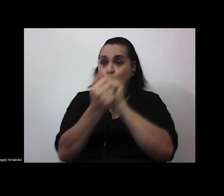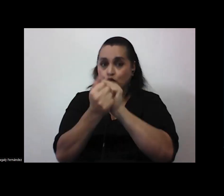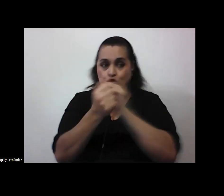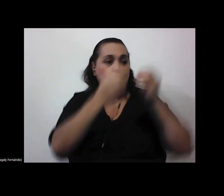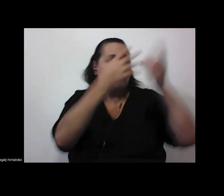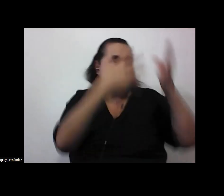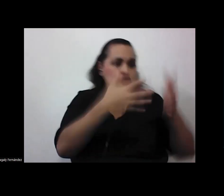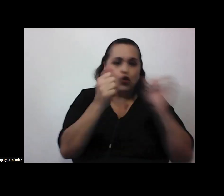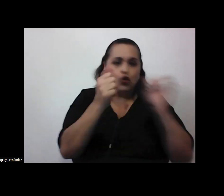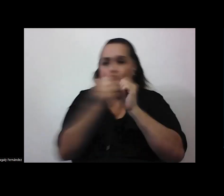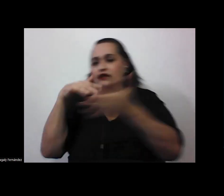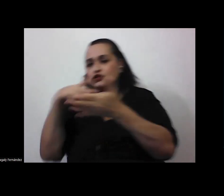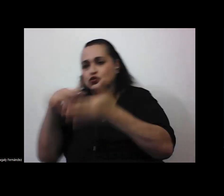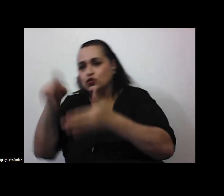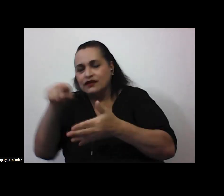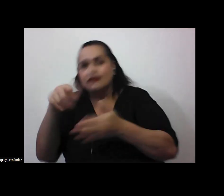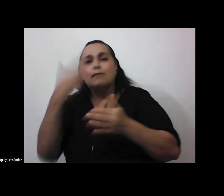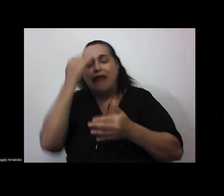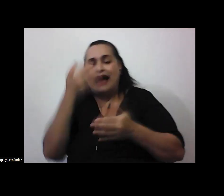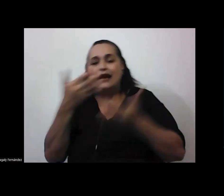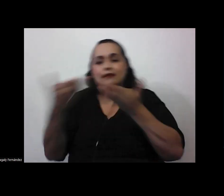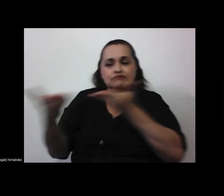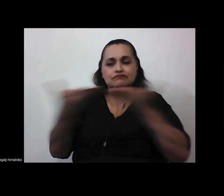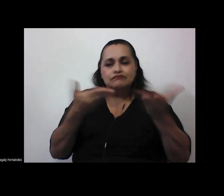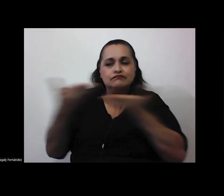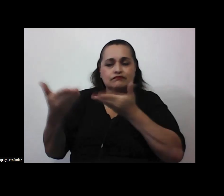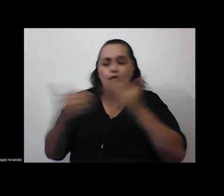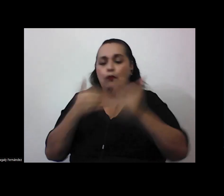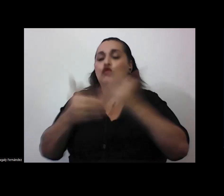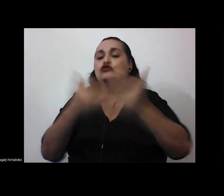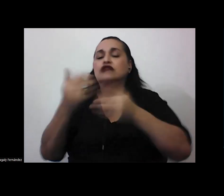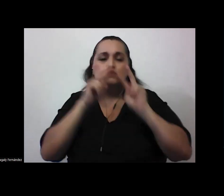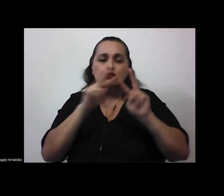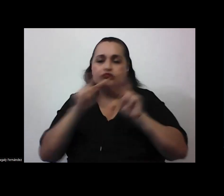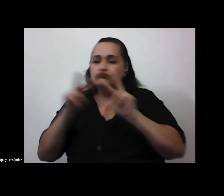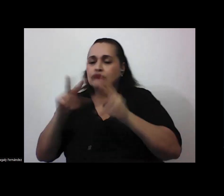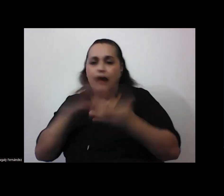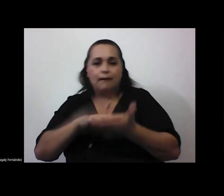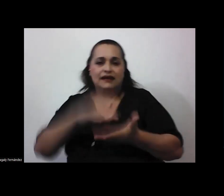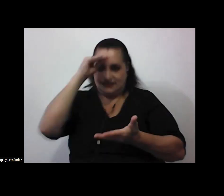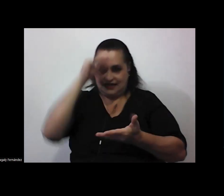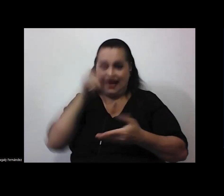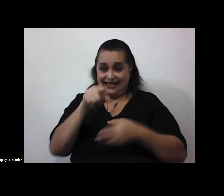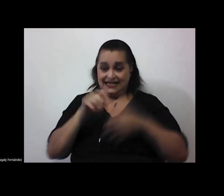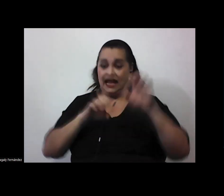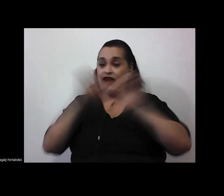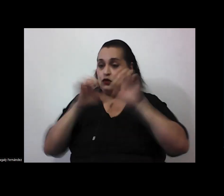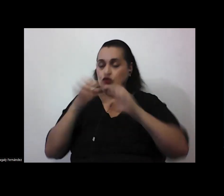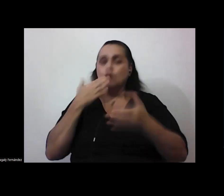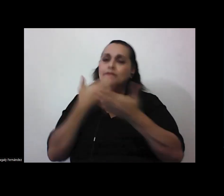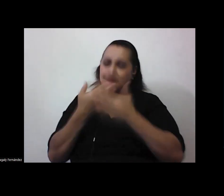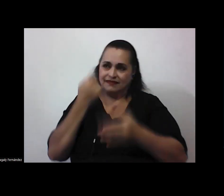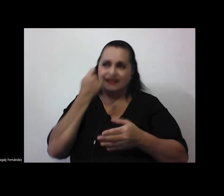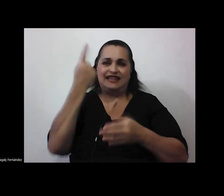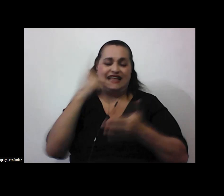los estudiantes para monitorear el proceso de aprendizaje esa es la evaluación bien entendida y esto